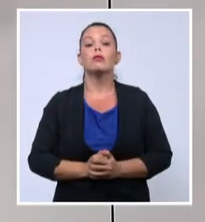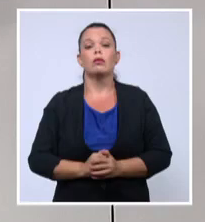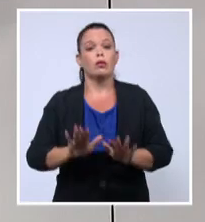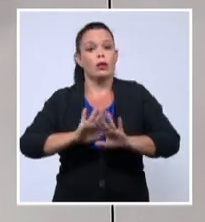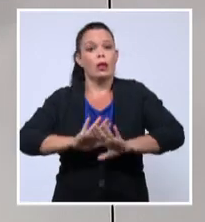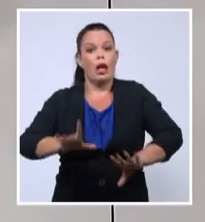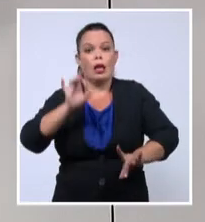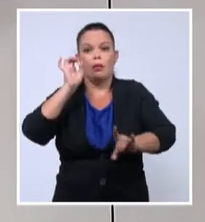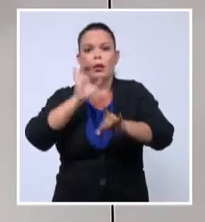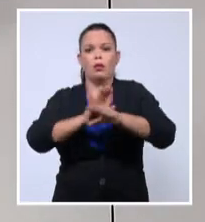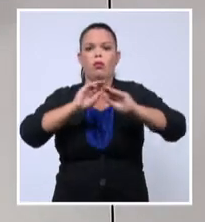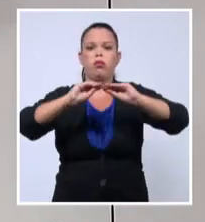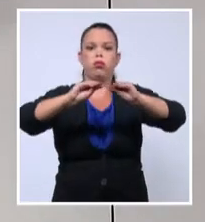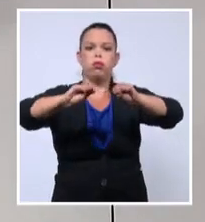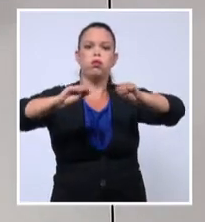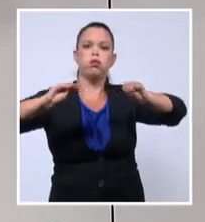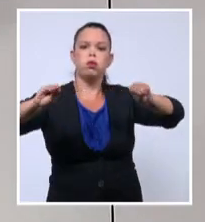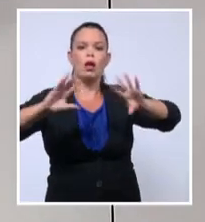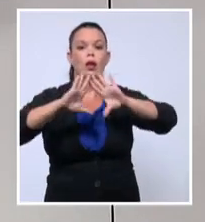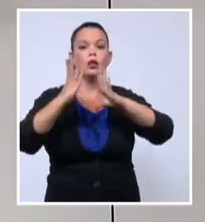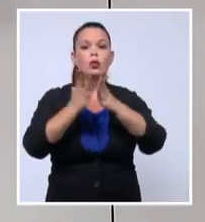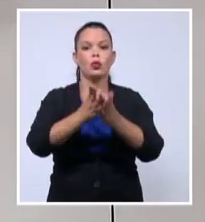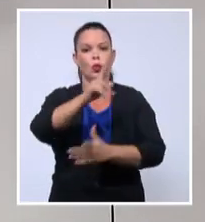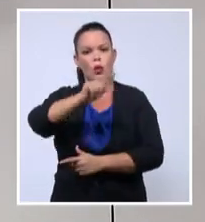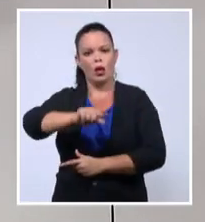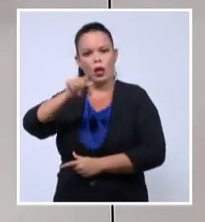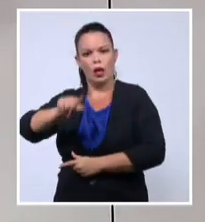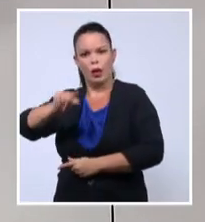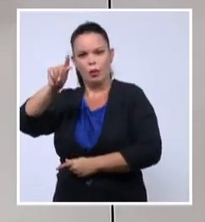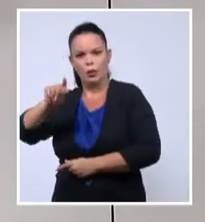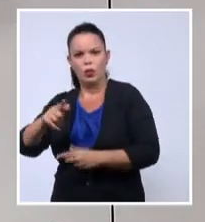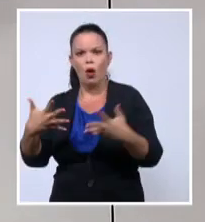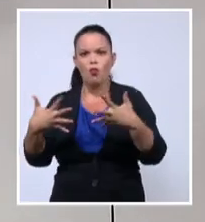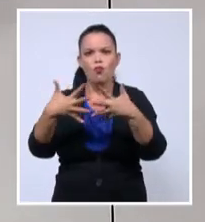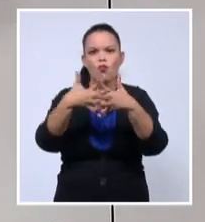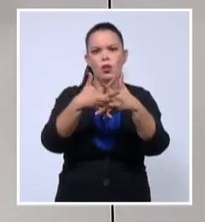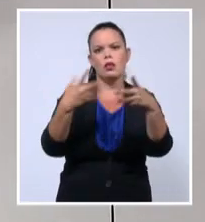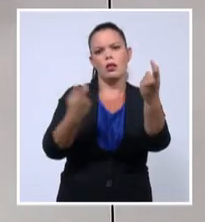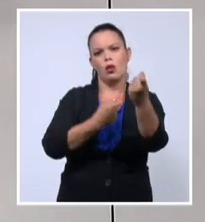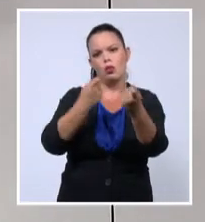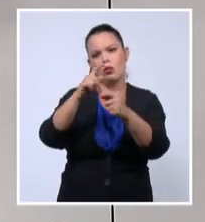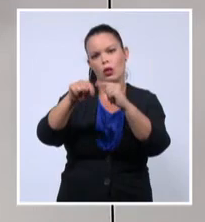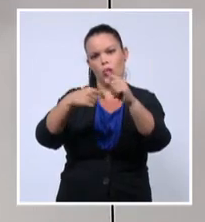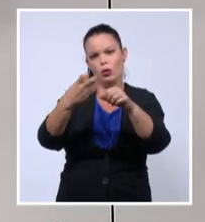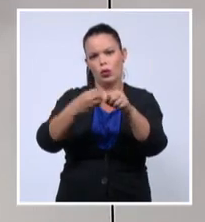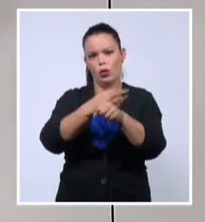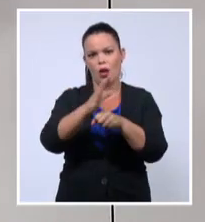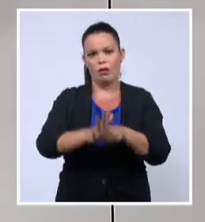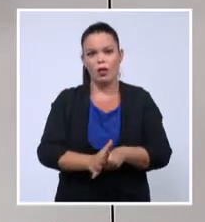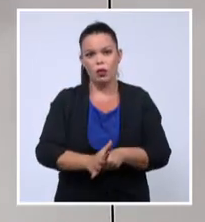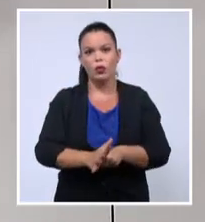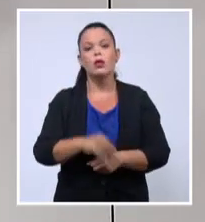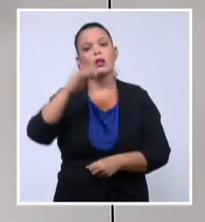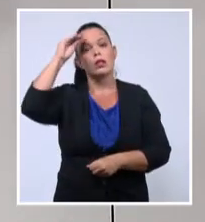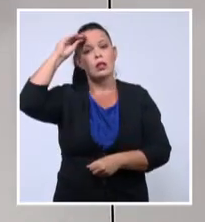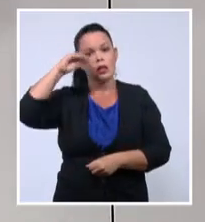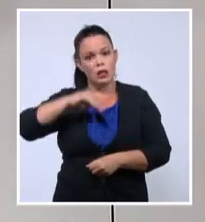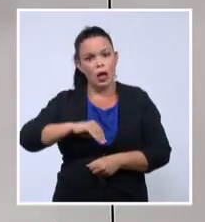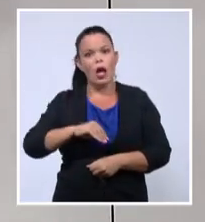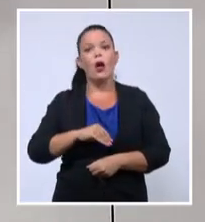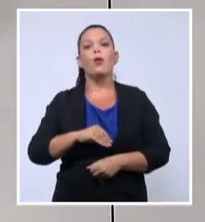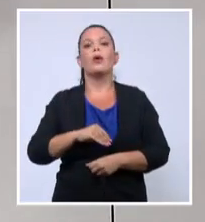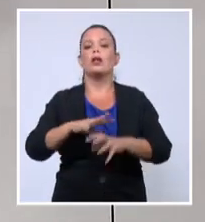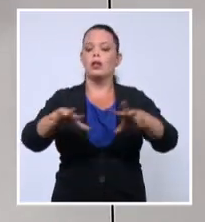estadounidenses a unirse contra el coronavirus, tras meses de polarización causada por la tensa campaña electoral